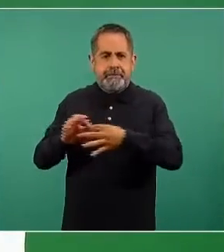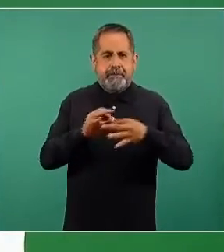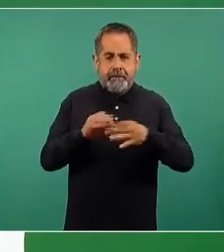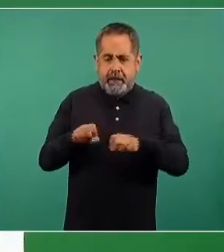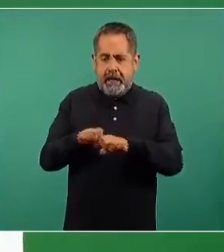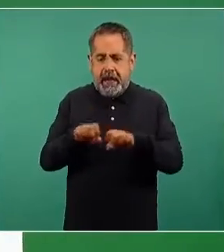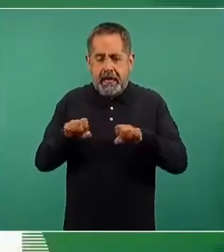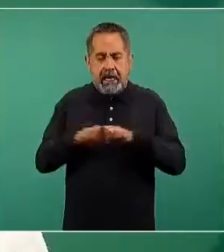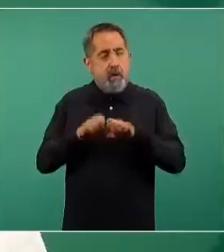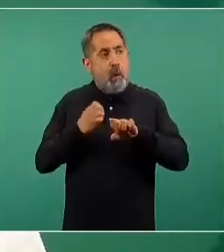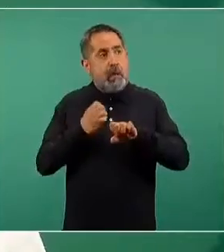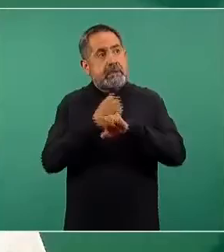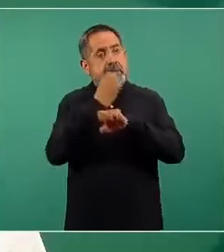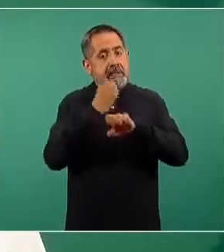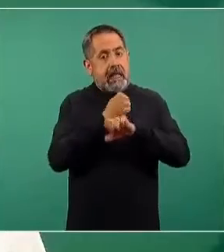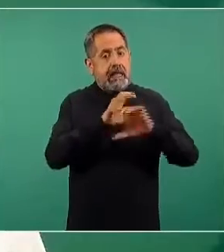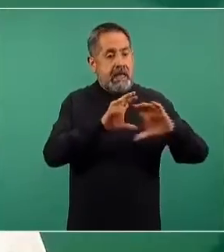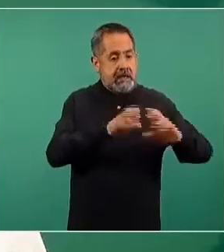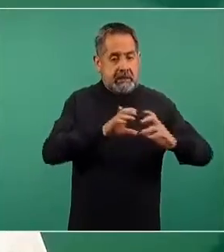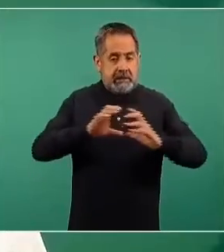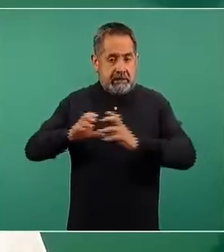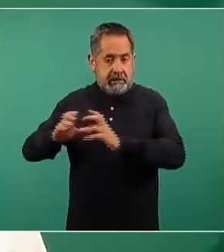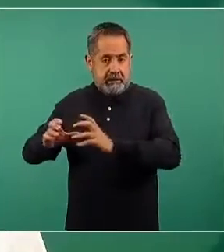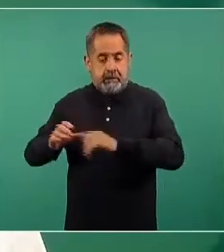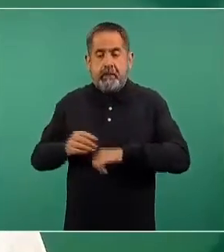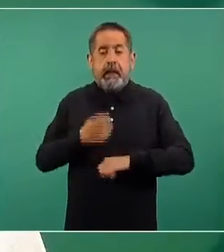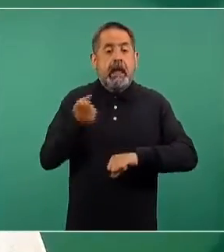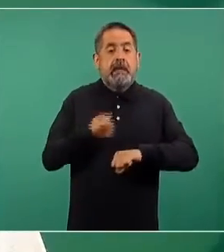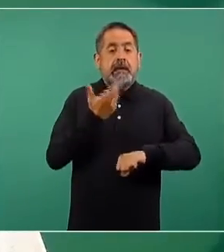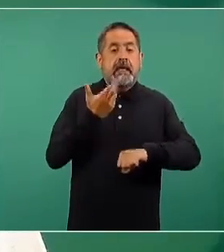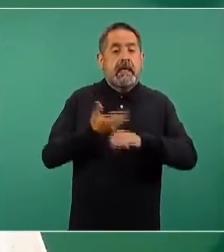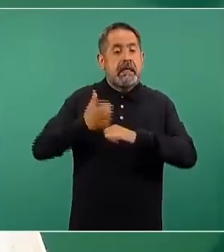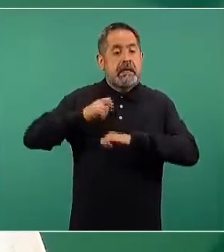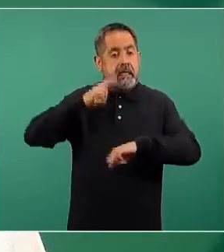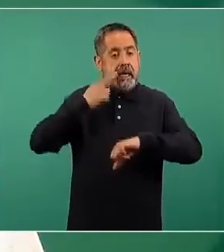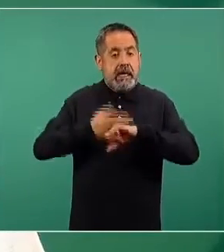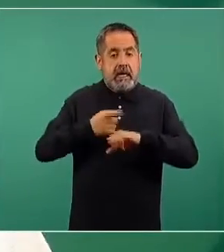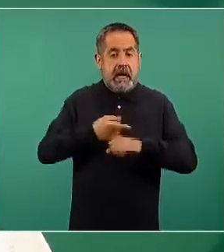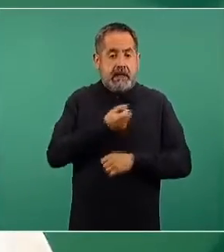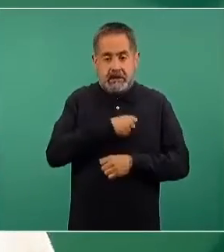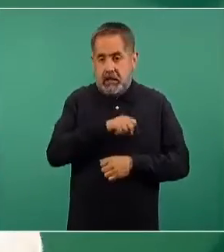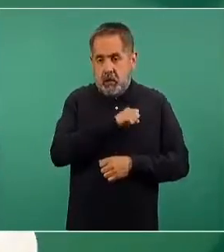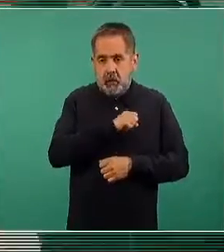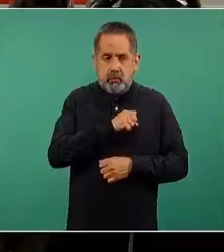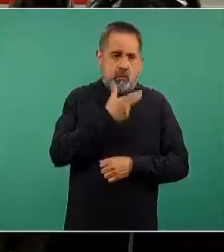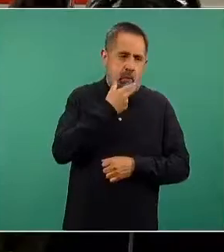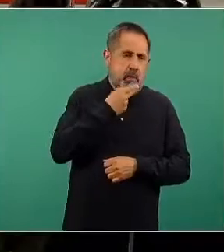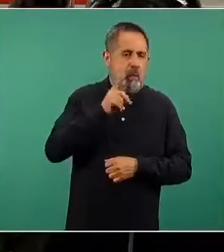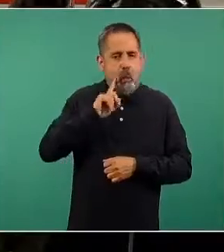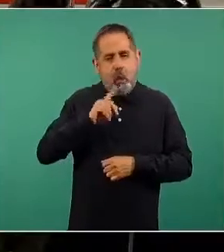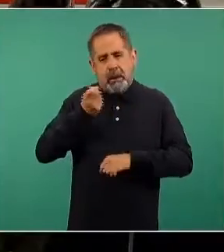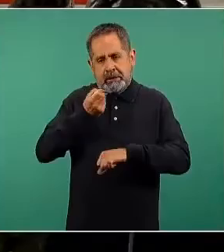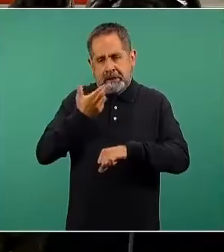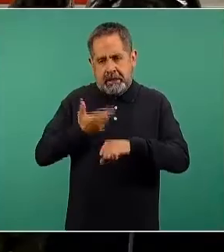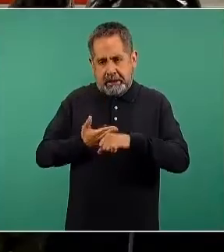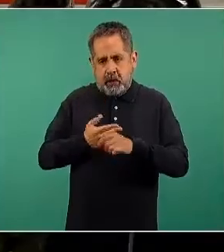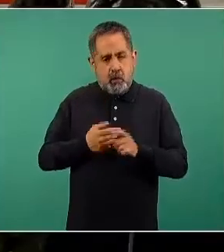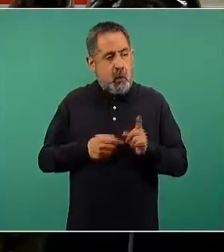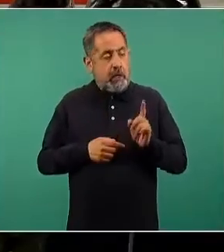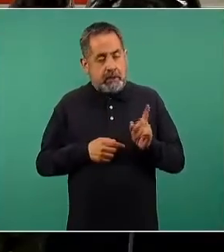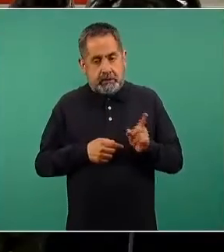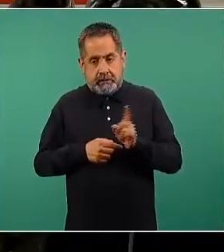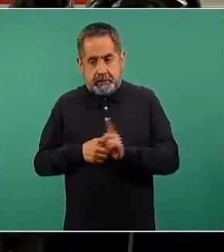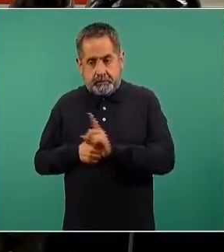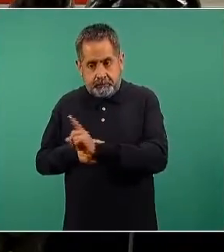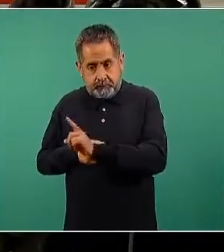gobierno estatal. Las secretarías de salud, las personas titulares, secretarias, secretarios, son en